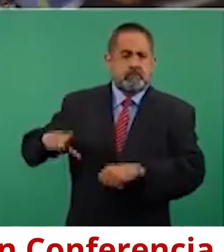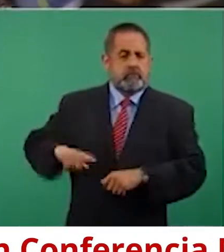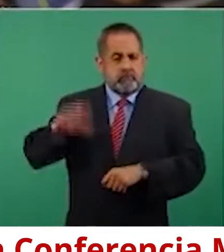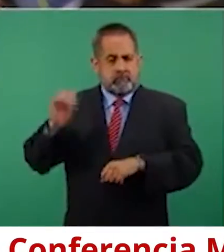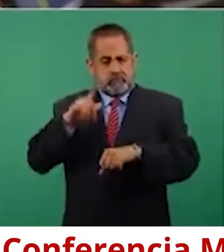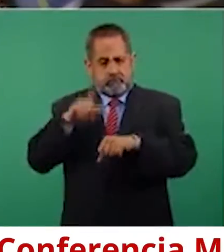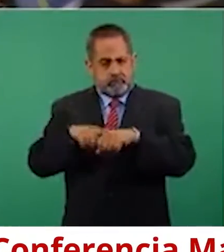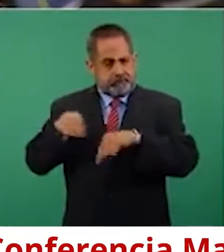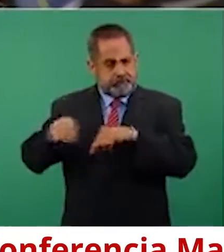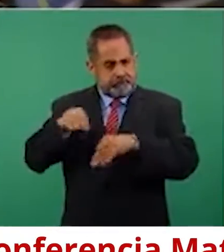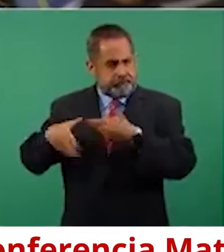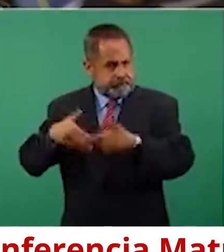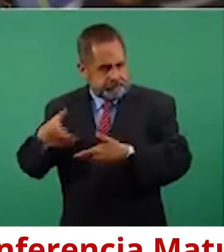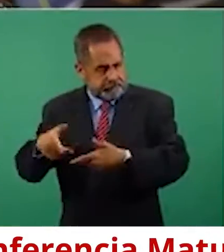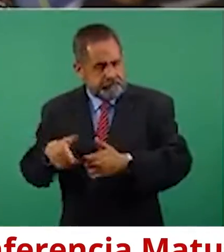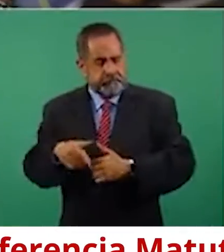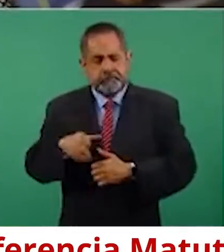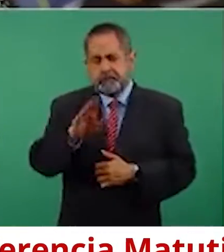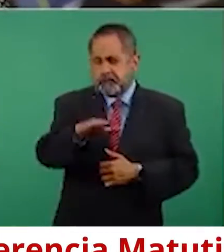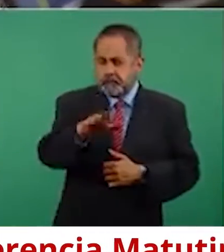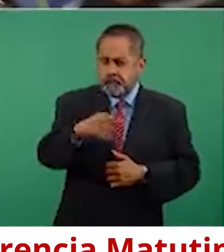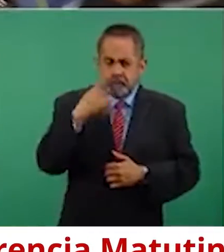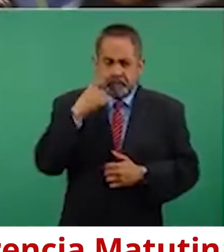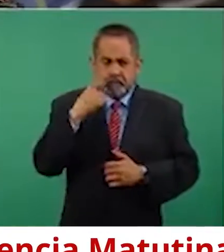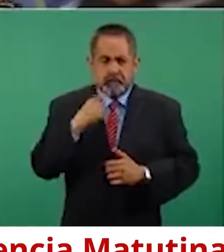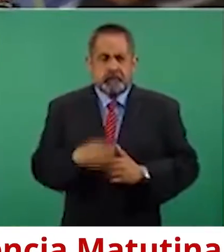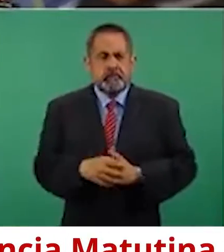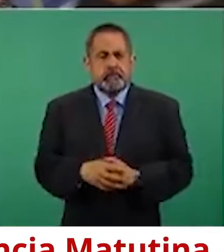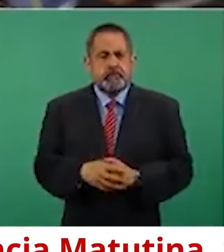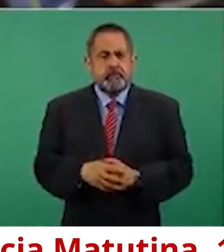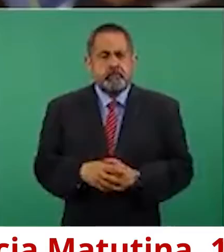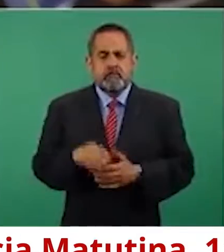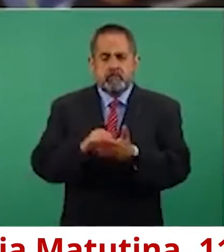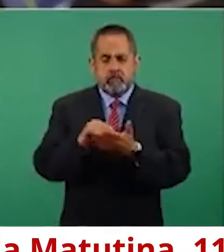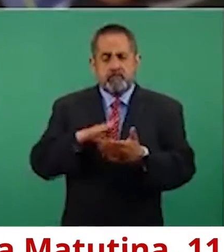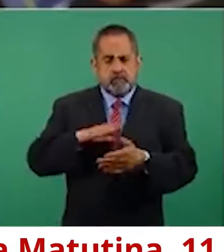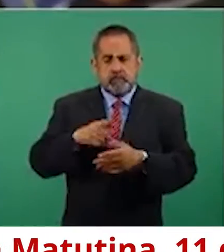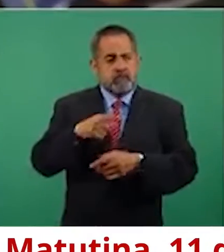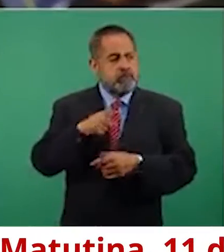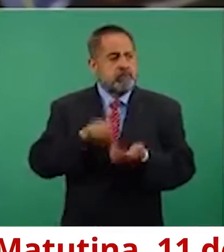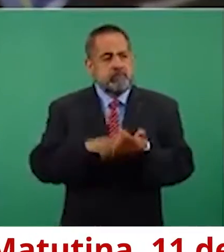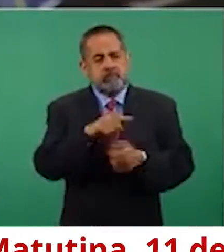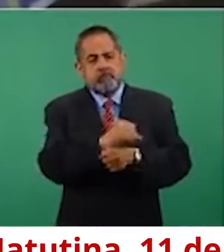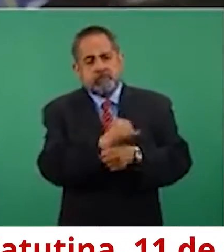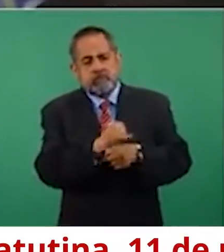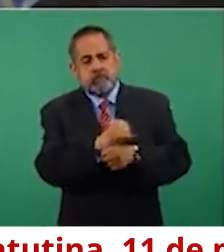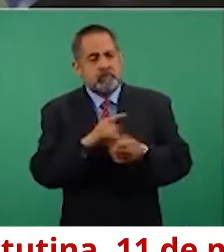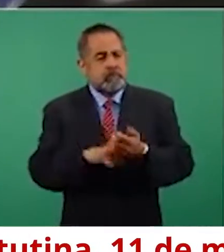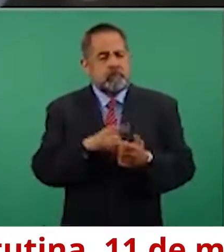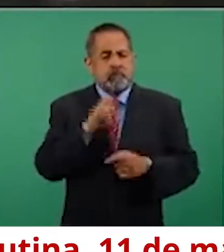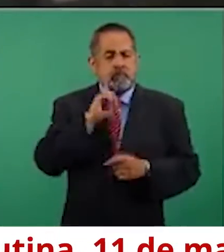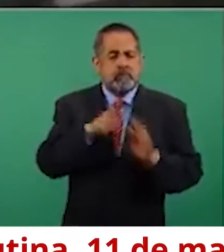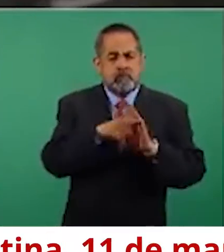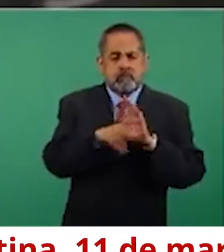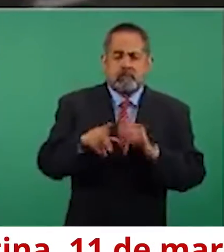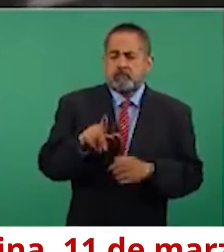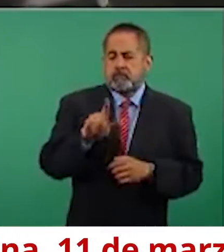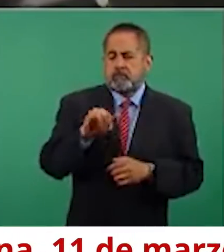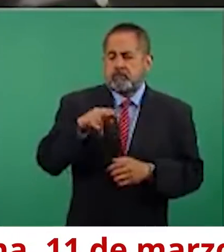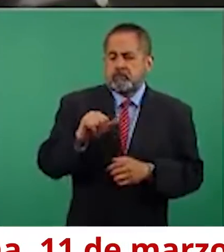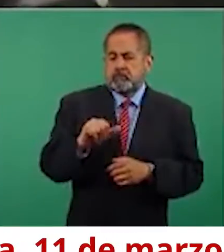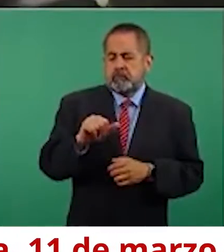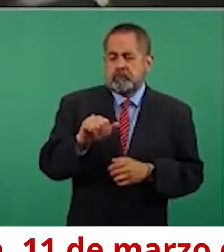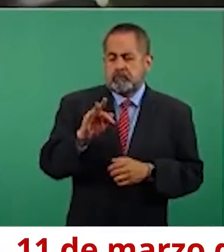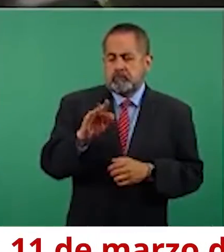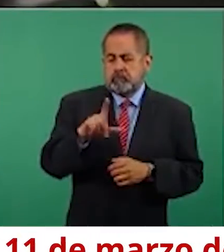y en este caso hay una investigación de la reportera Lina Loe Flores, recientemente